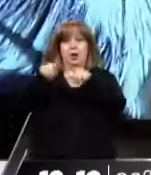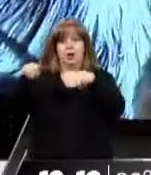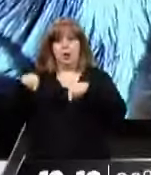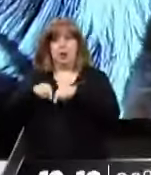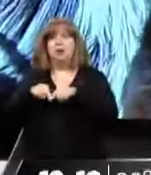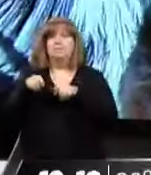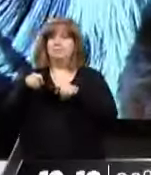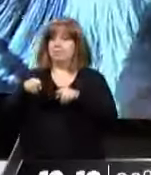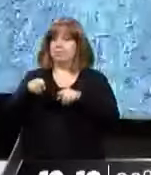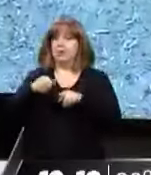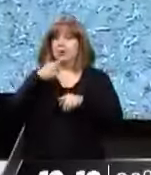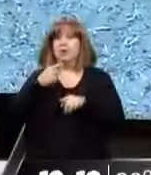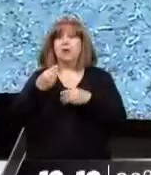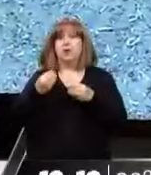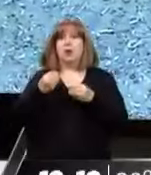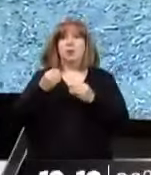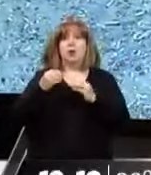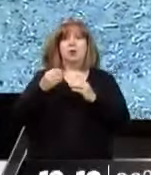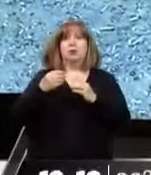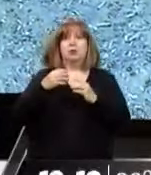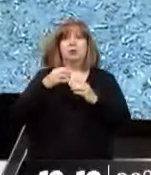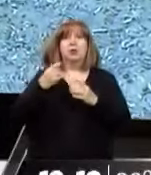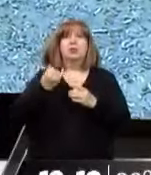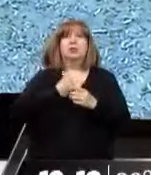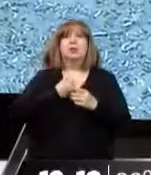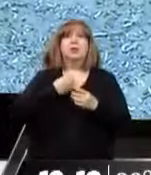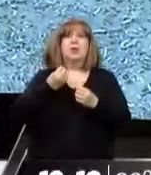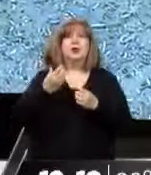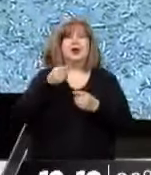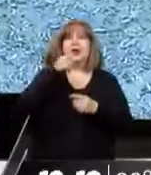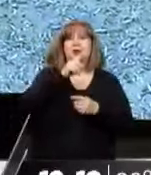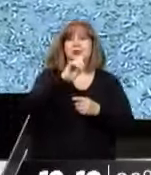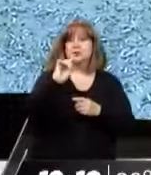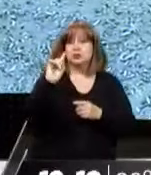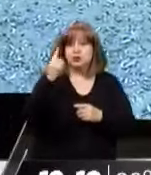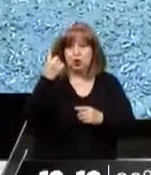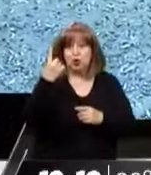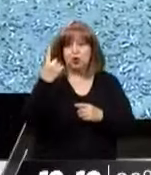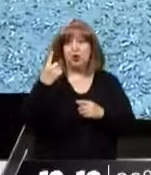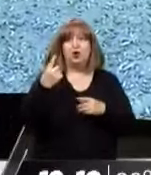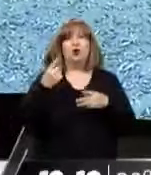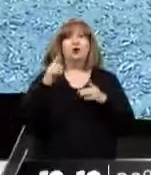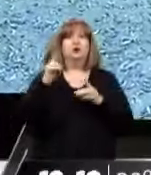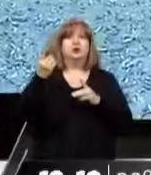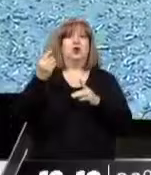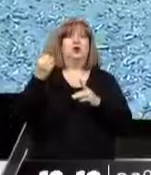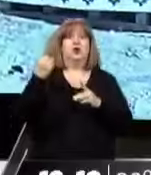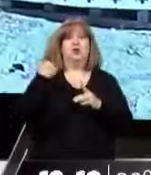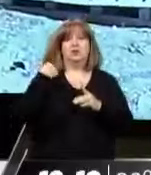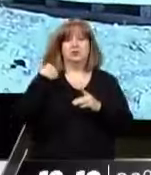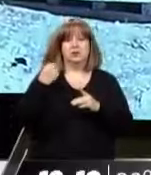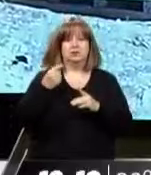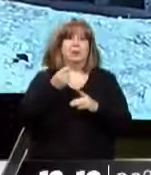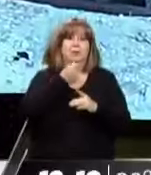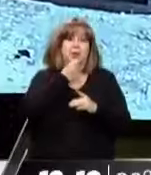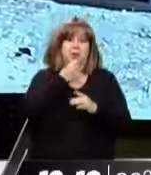es donde aparecen estas comunicaciones del INAI y las explicaciones de en qué medida y en qué términos le estaba avisando a la provincia de Mendoza.